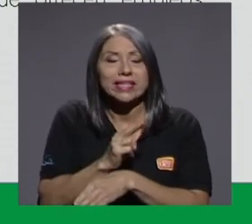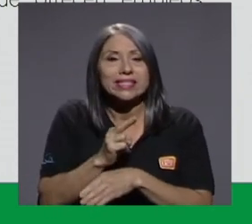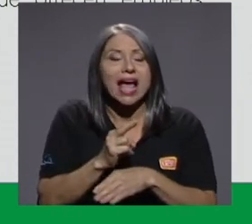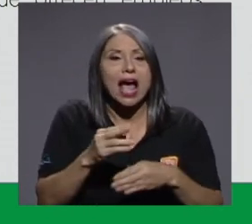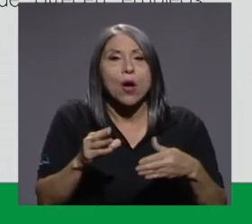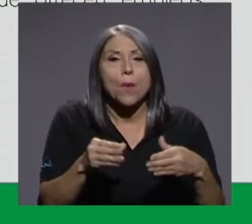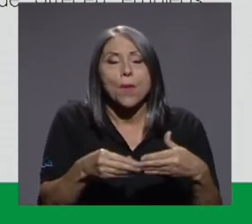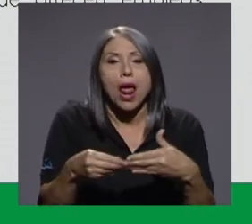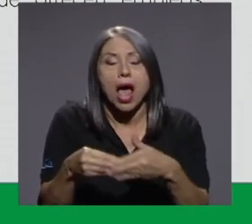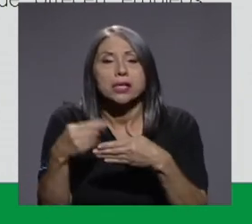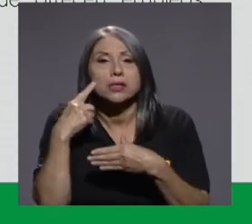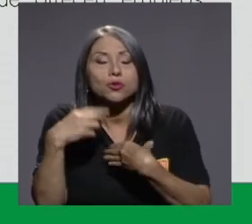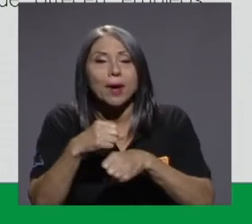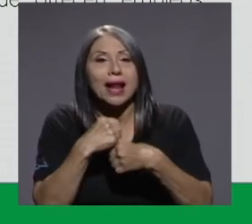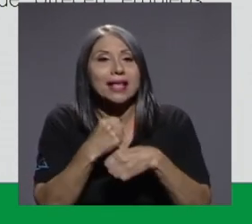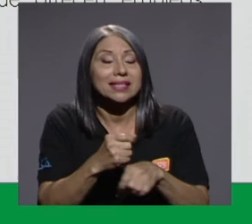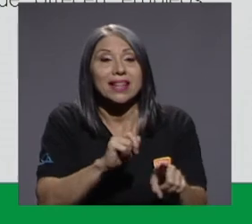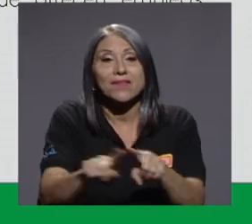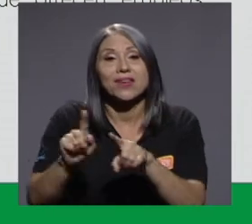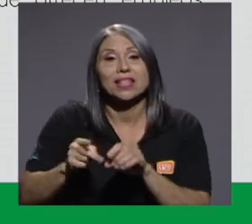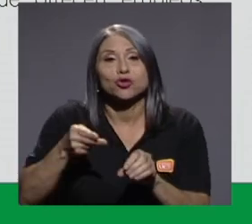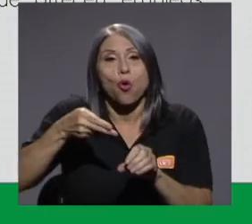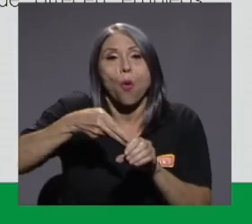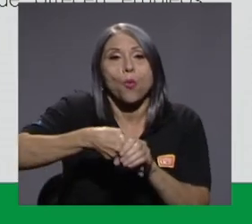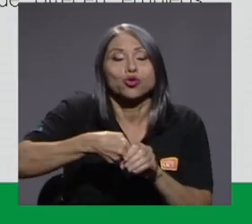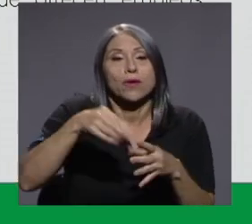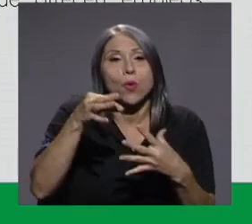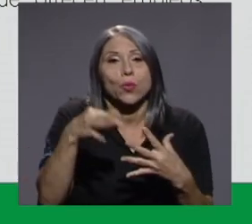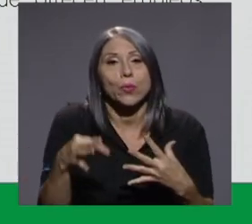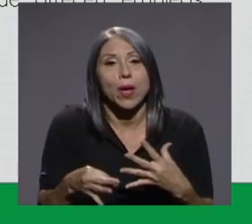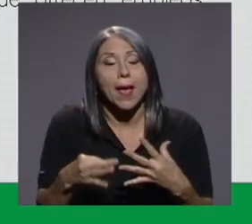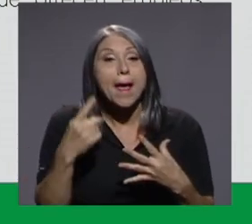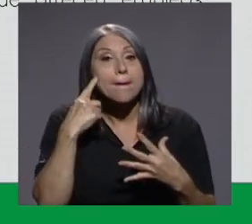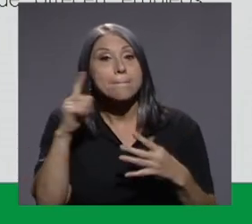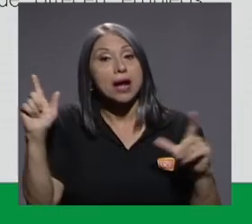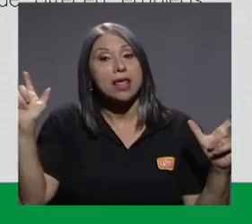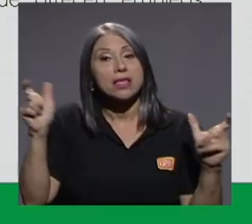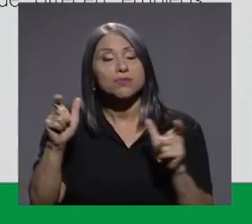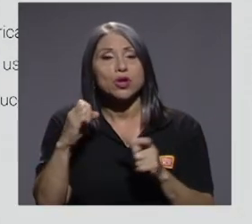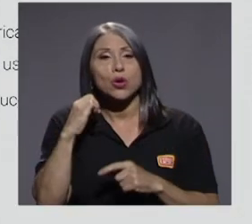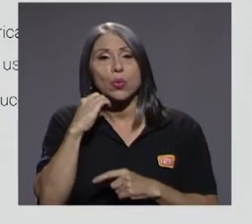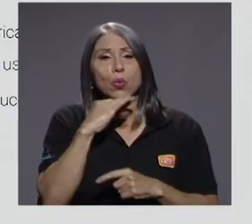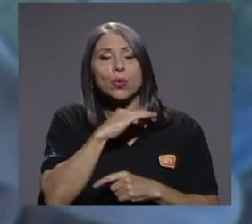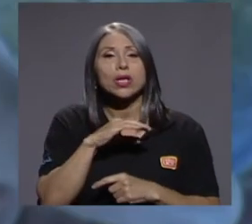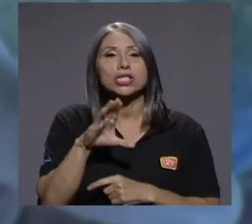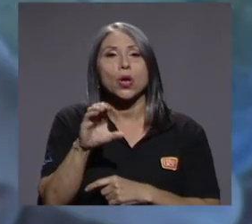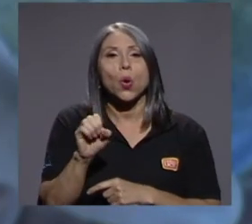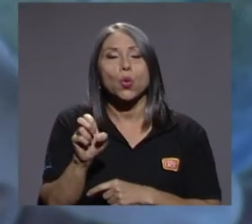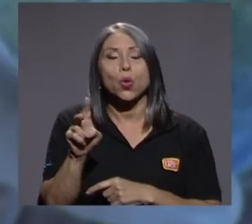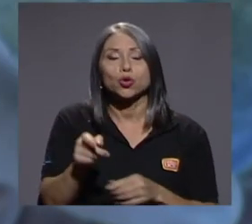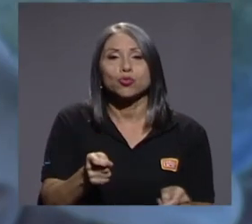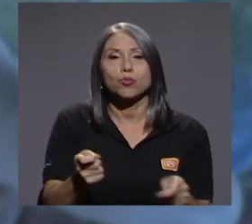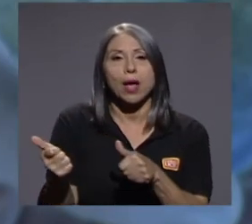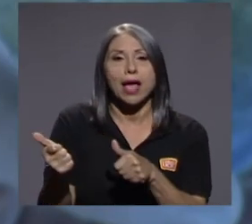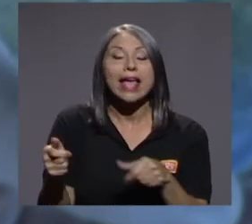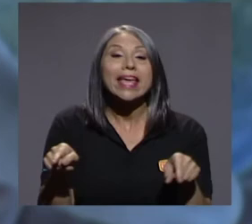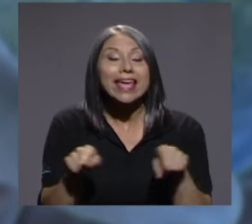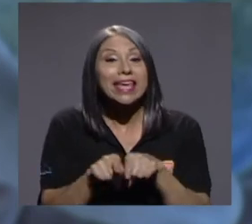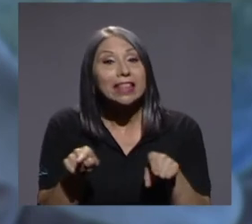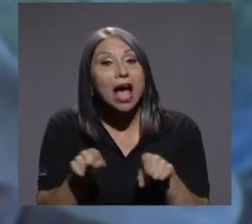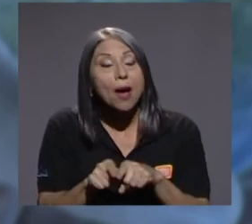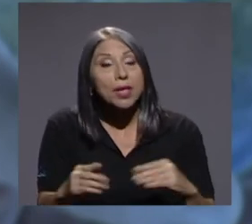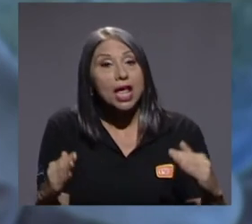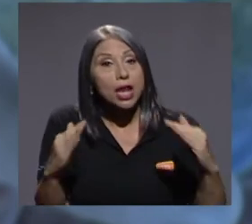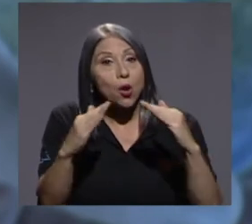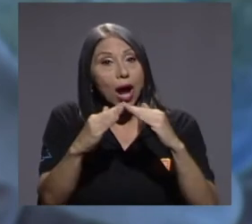combustibles alternativos y con ello se puede disminuir la huella de carbono, por supuesto. Y tenemos, por supuesto, en el hogar